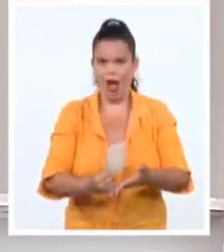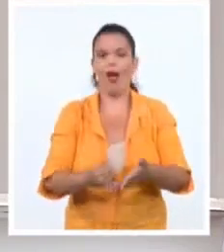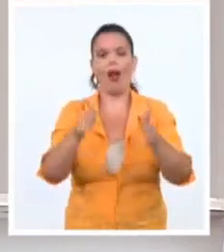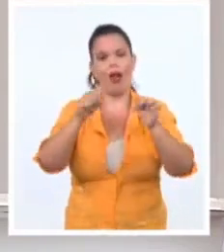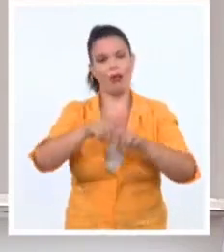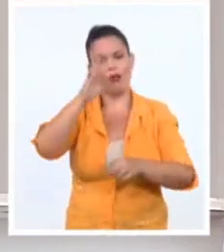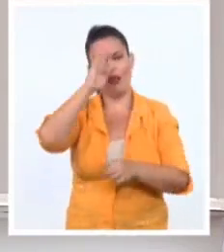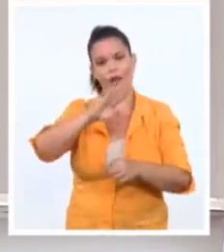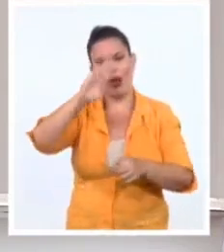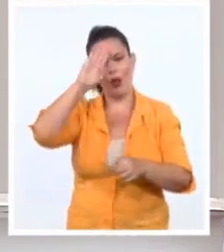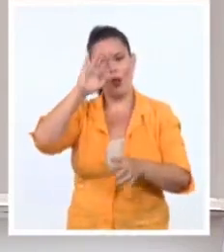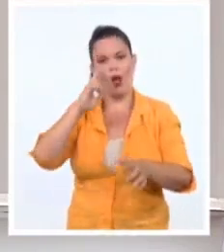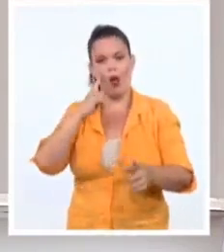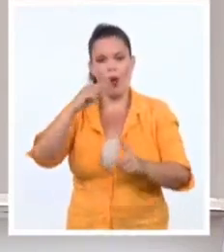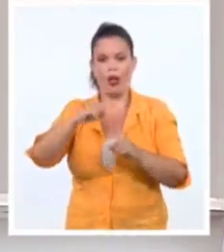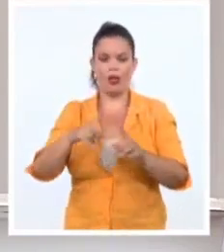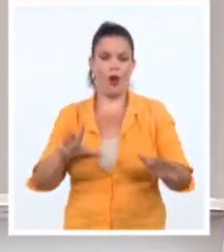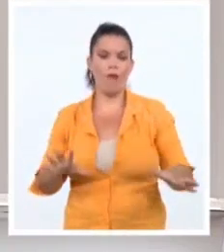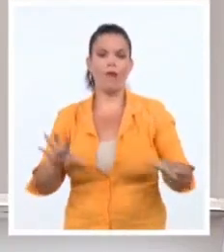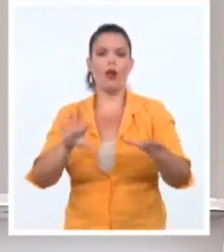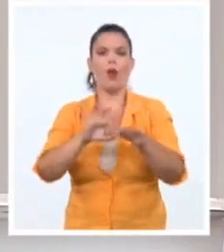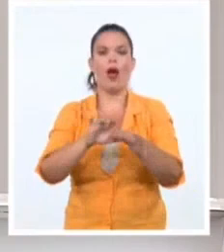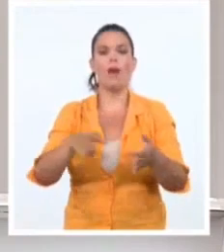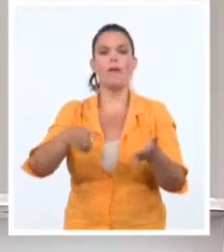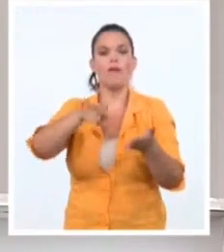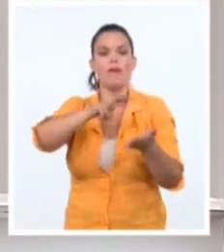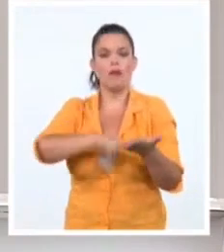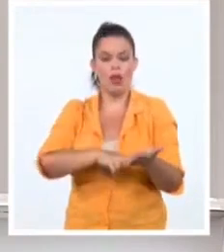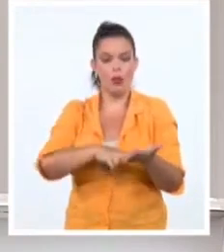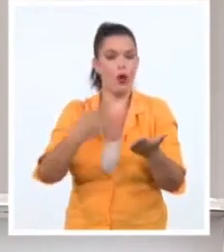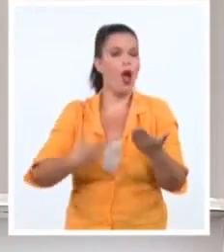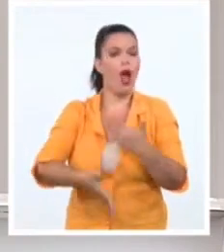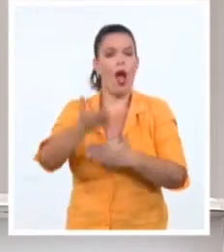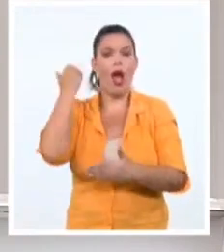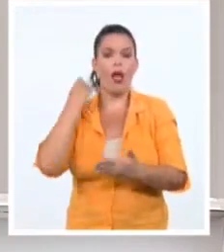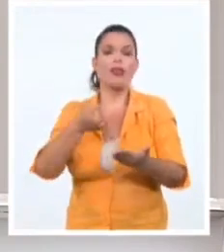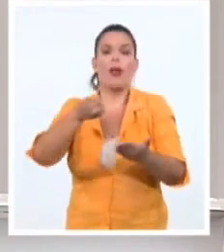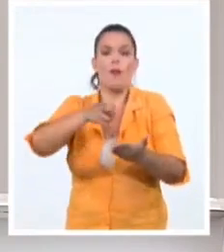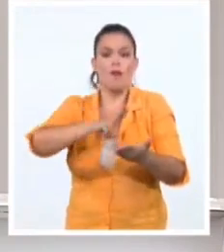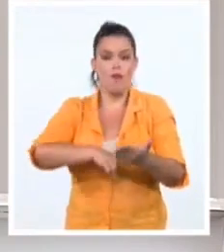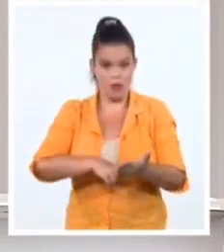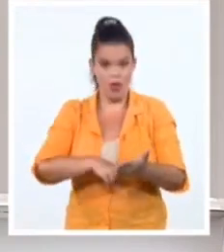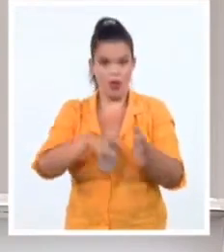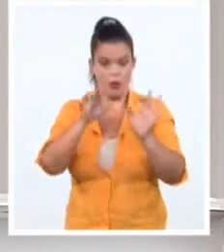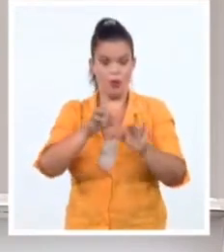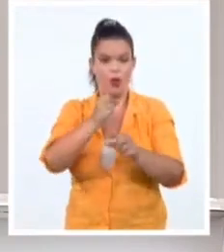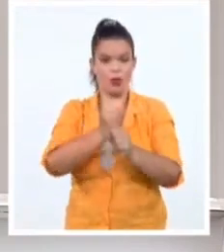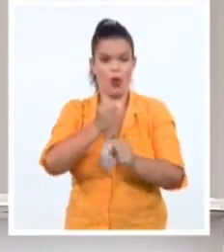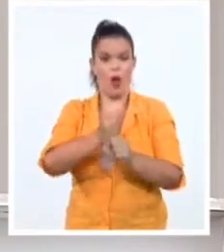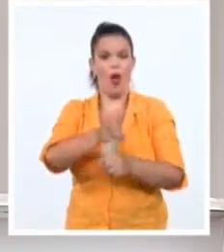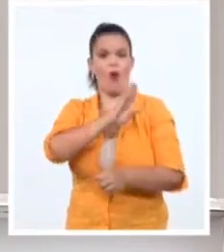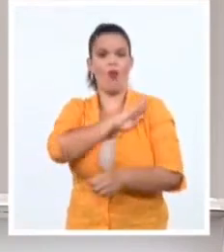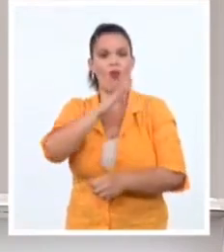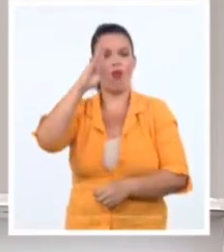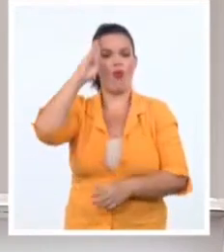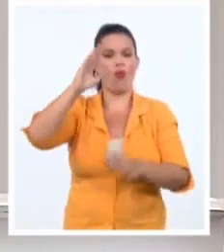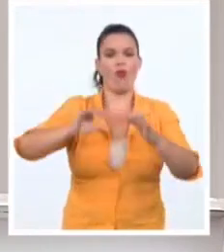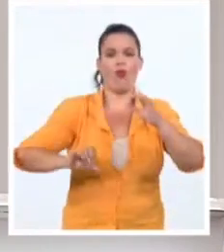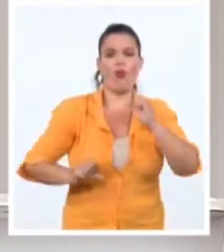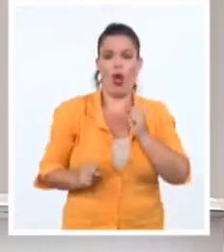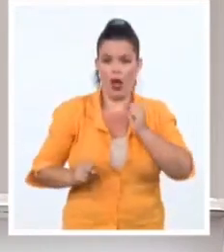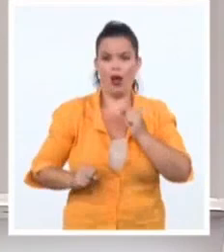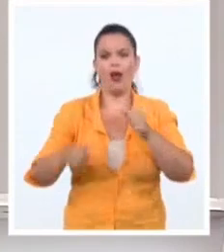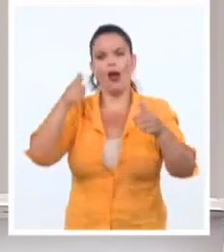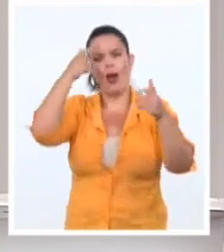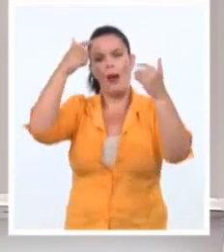a fin de vincularse con miembros y exmiembros de las FARC abiertos a procesos